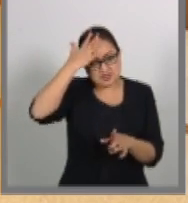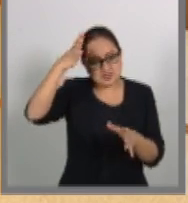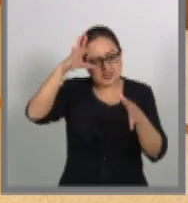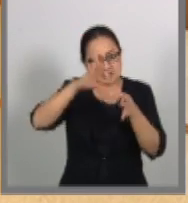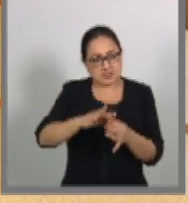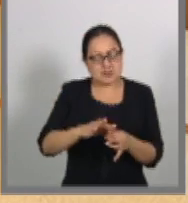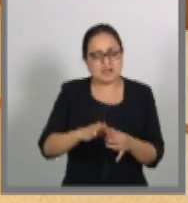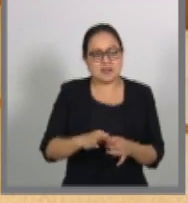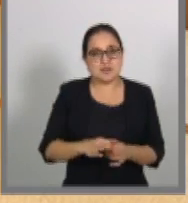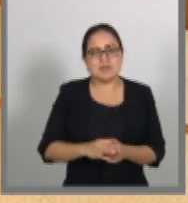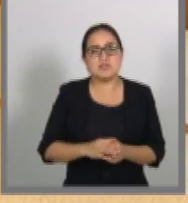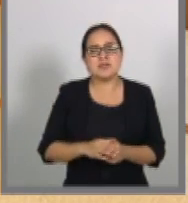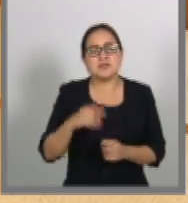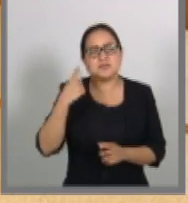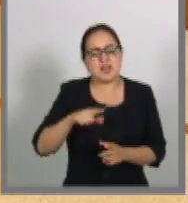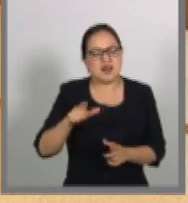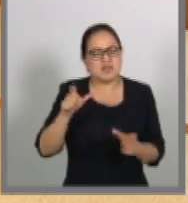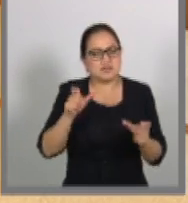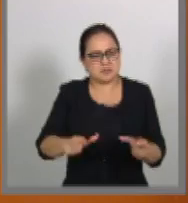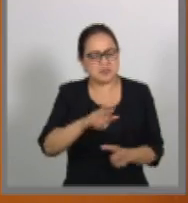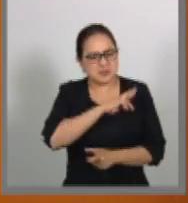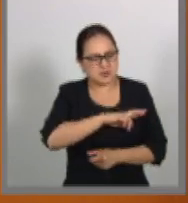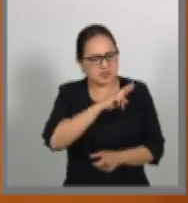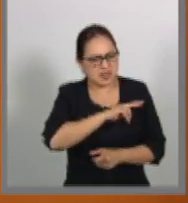de la seguridad privada,